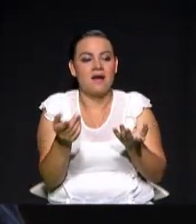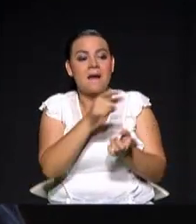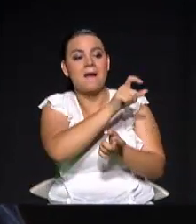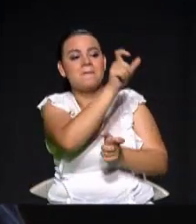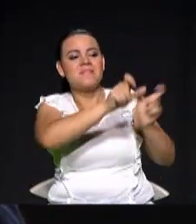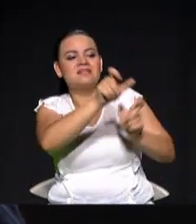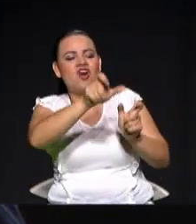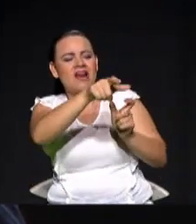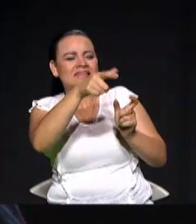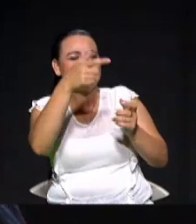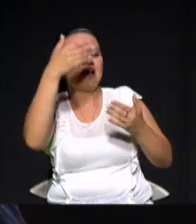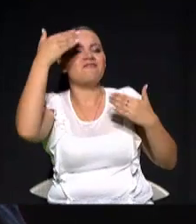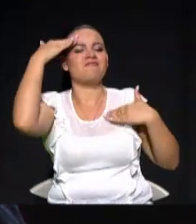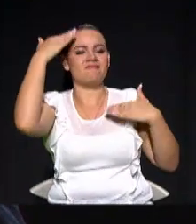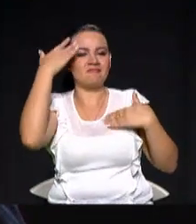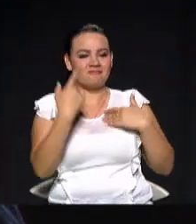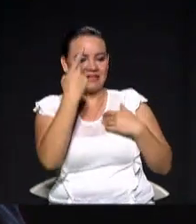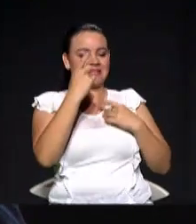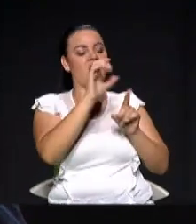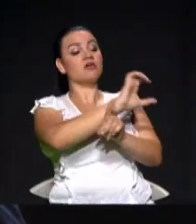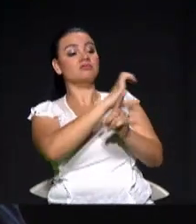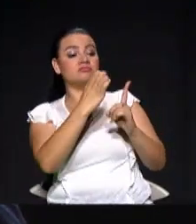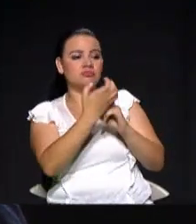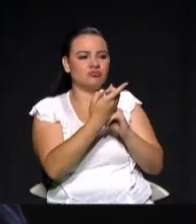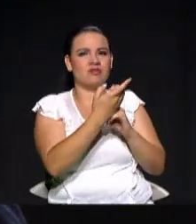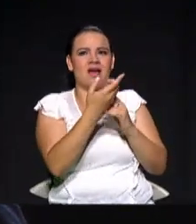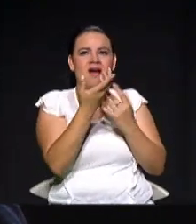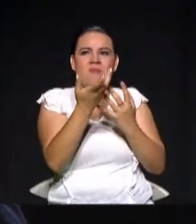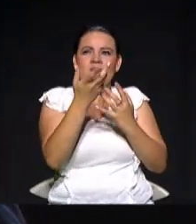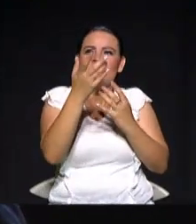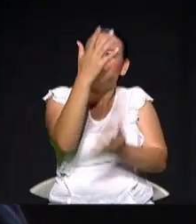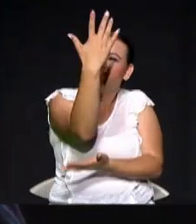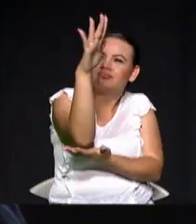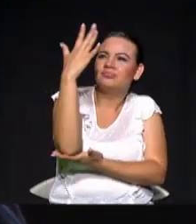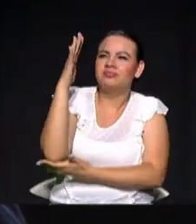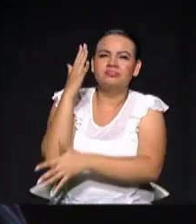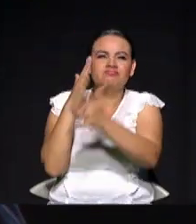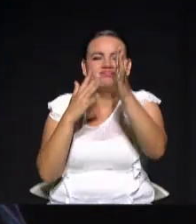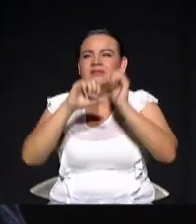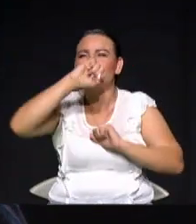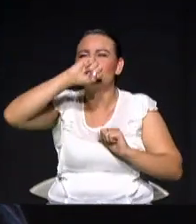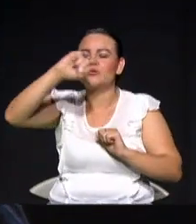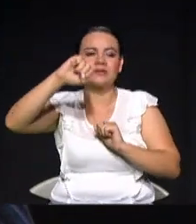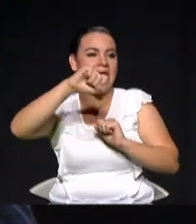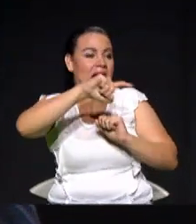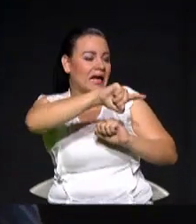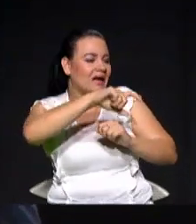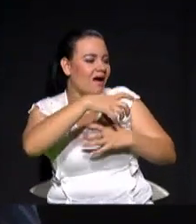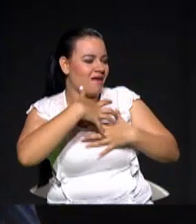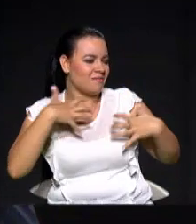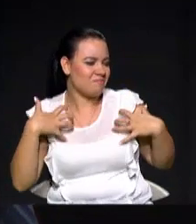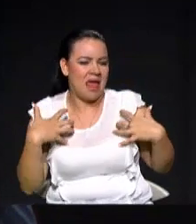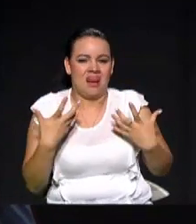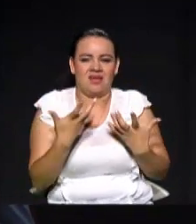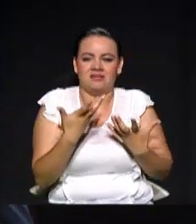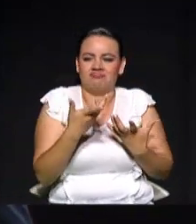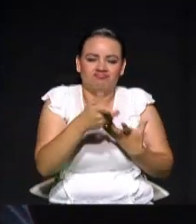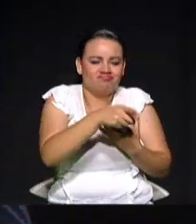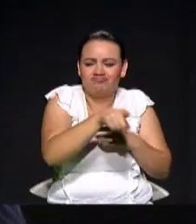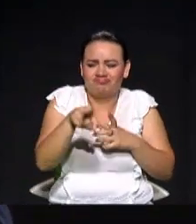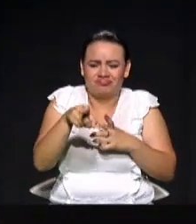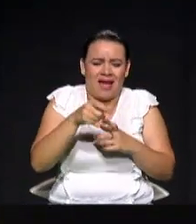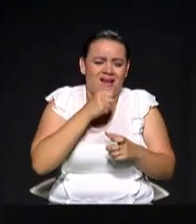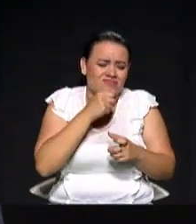verde, la cultura por la defensa de la fauna, la defensa de la flora, la defensa de todos nuestros recursos hídricos.